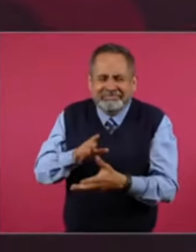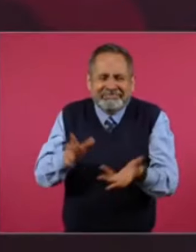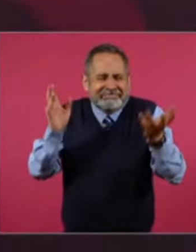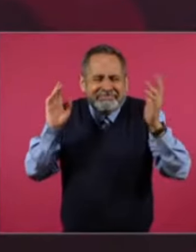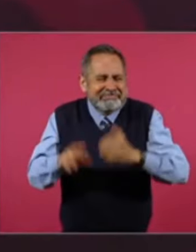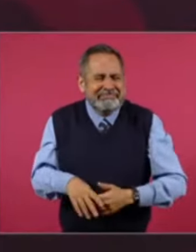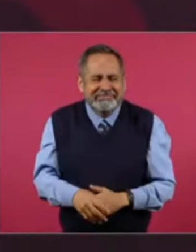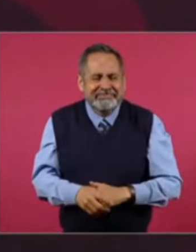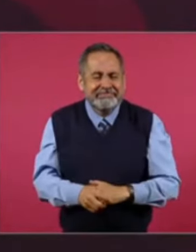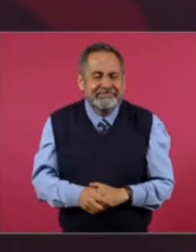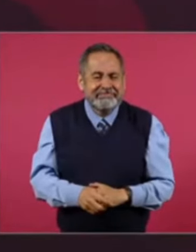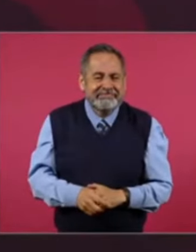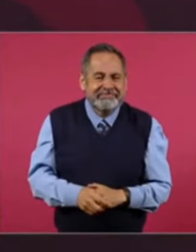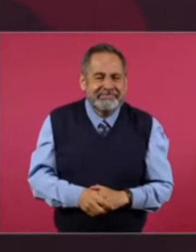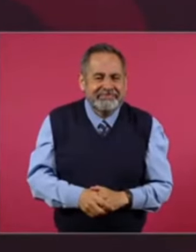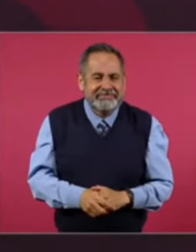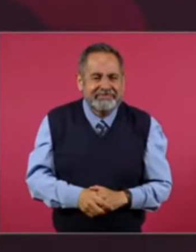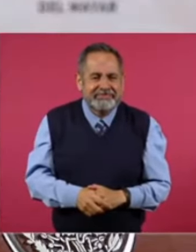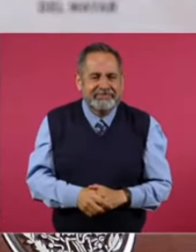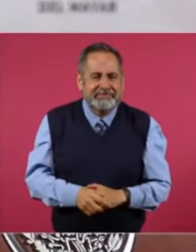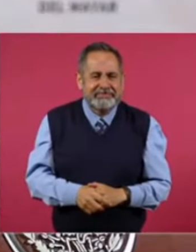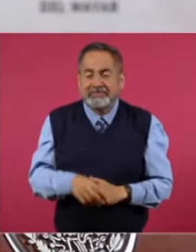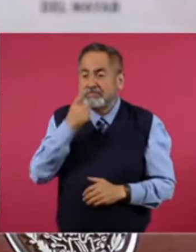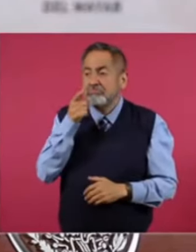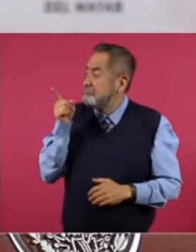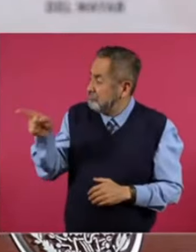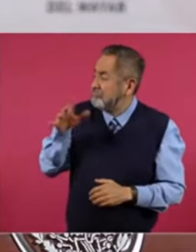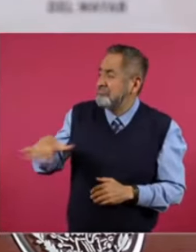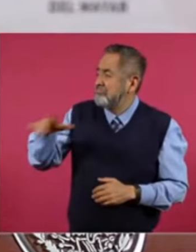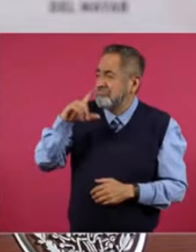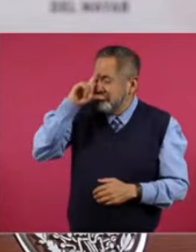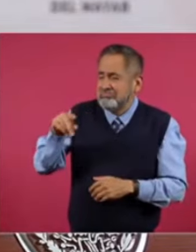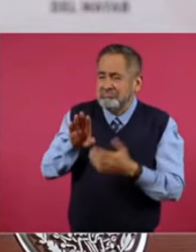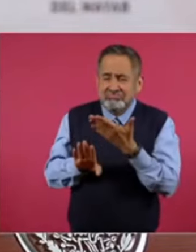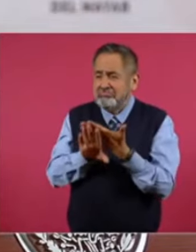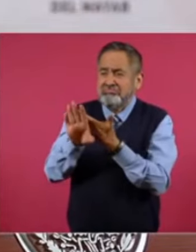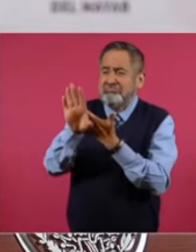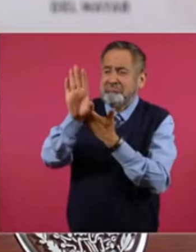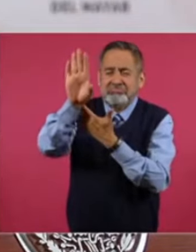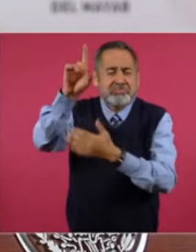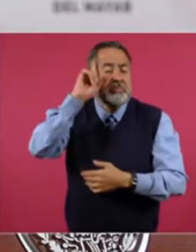Que este. Aparecían fantasmas. La llorona.